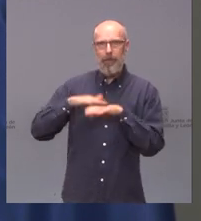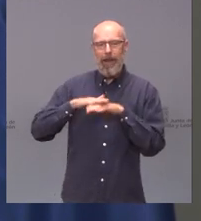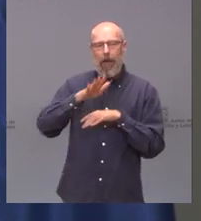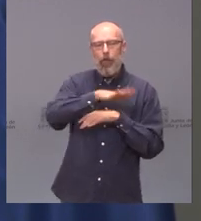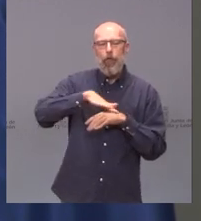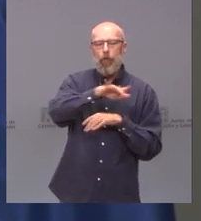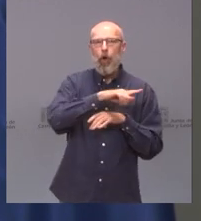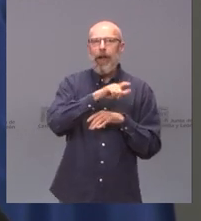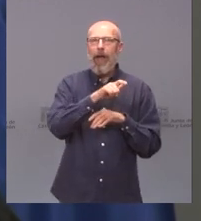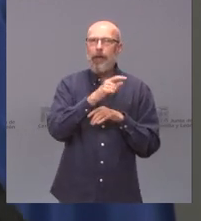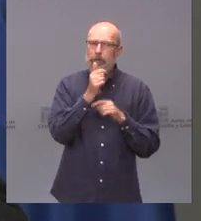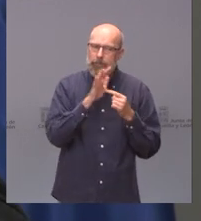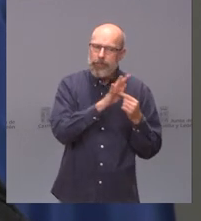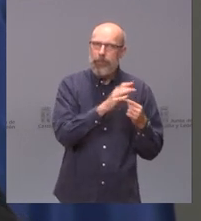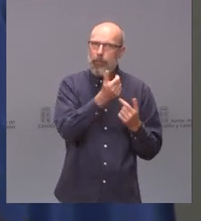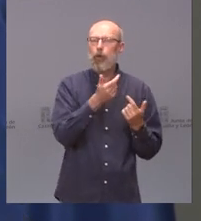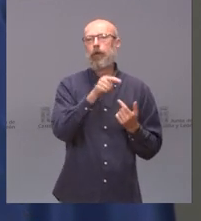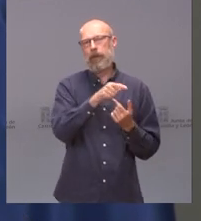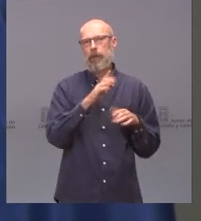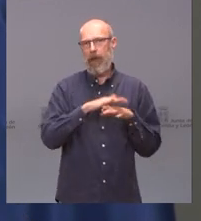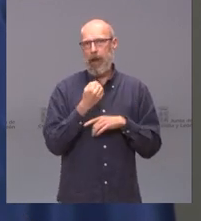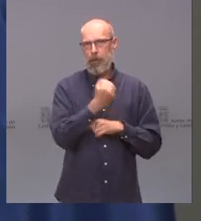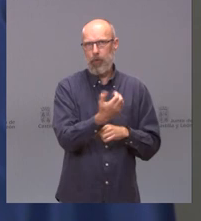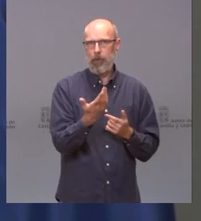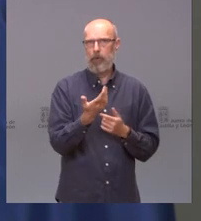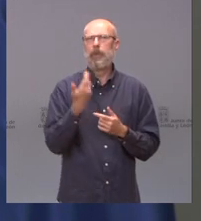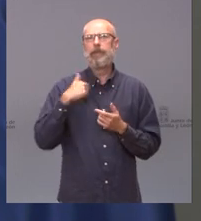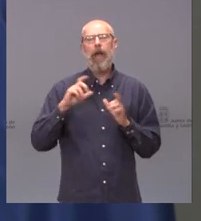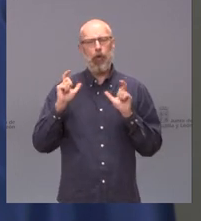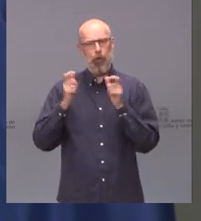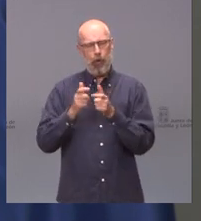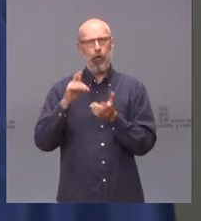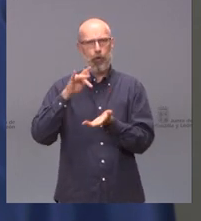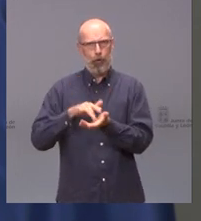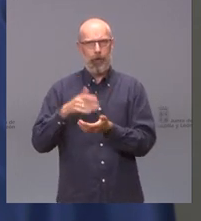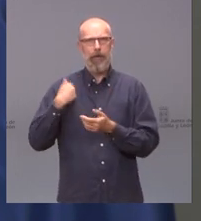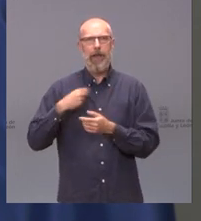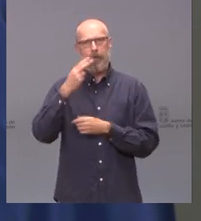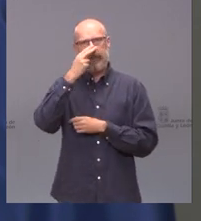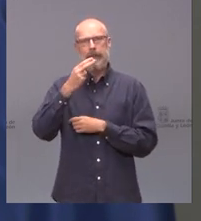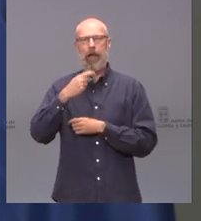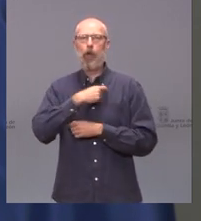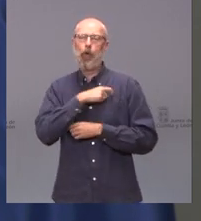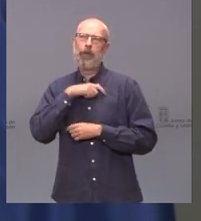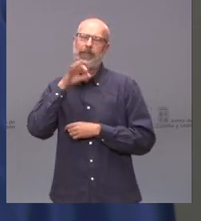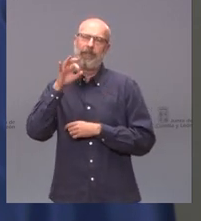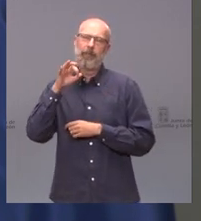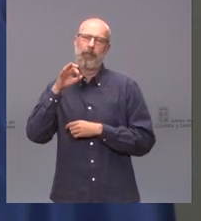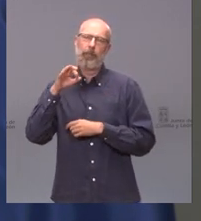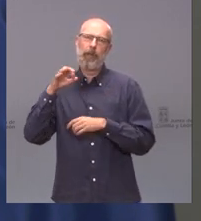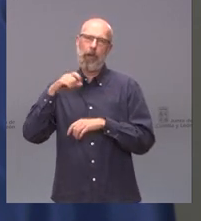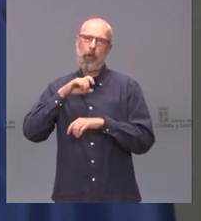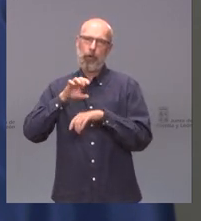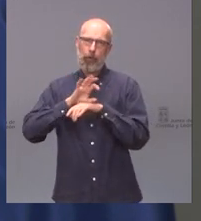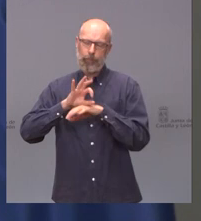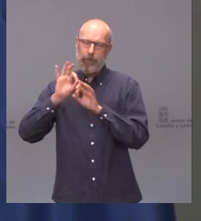nosotros hemos mantenido la primera reunión la primera visita de la comisaria de demografía que se mantuvo se mantuvo en